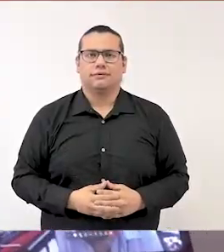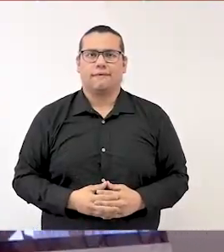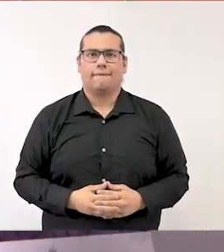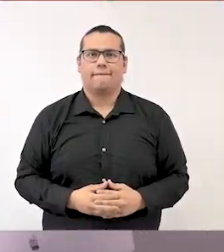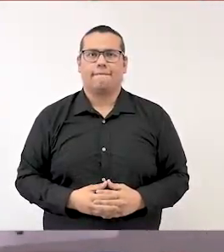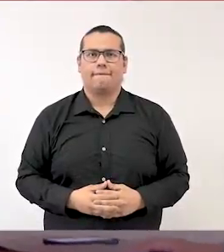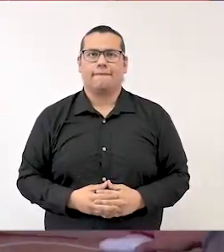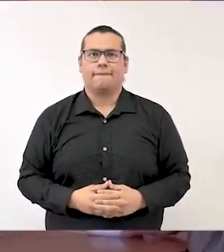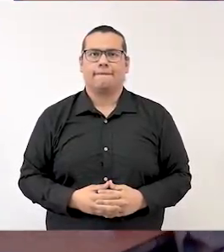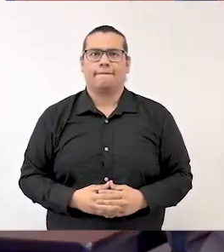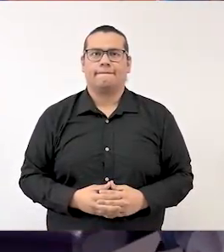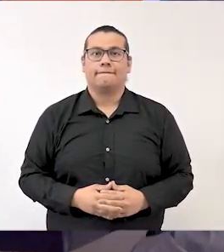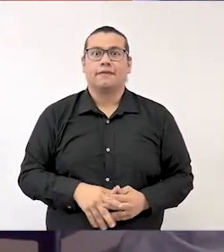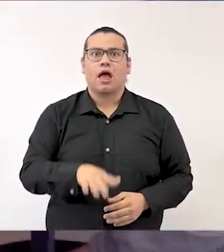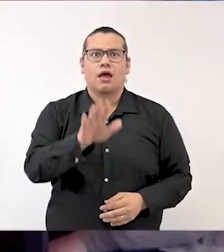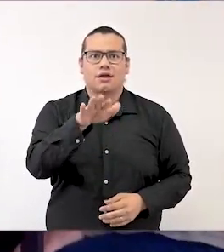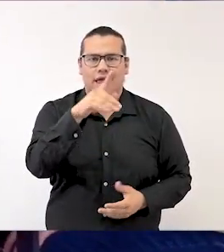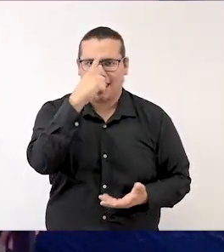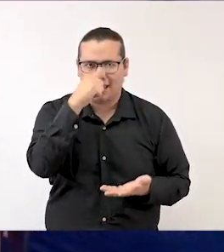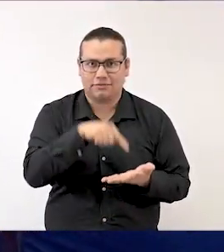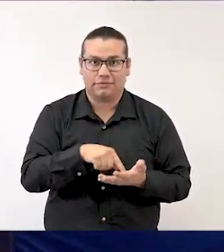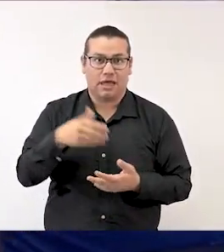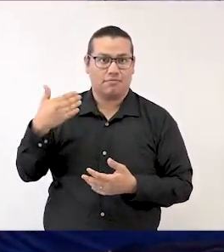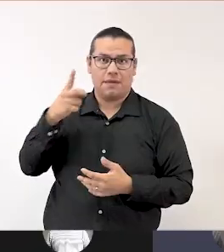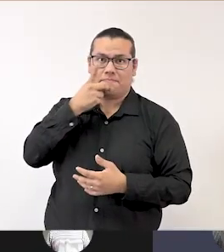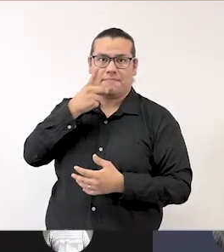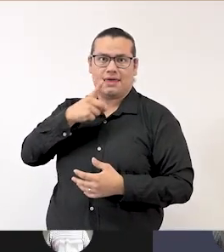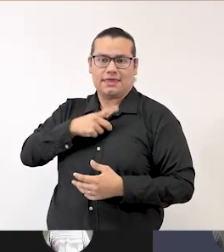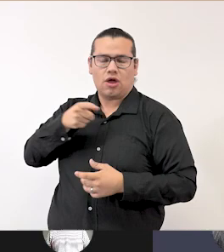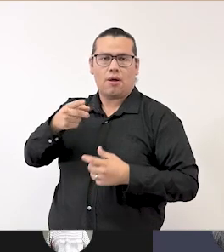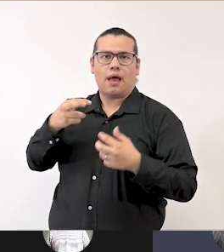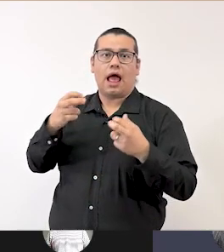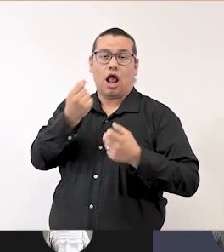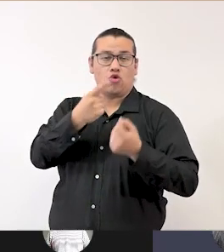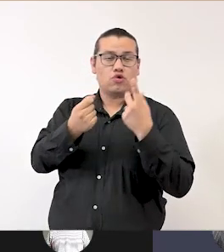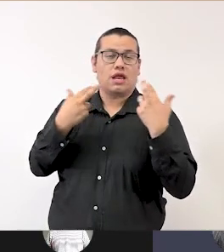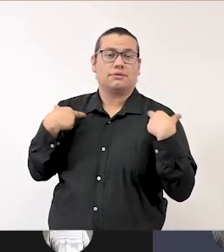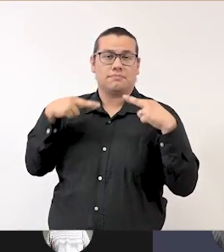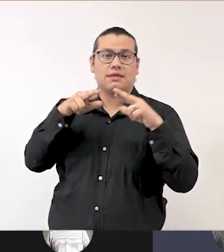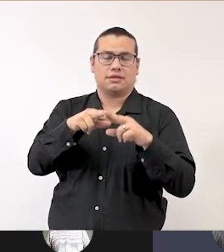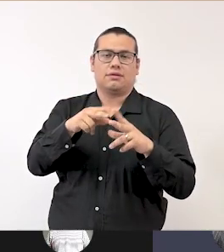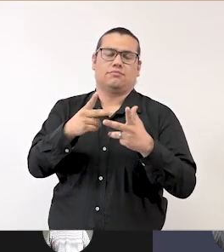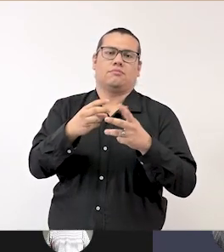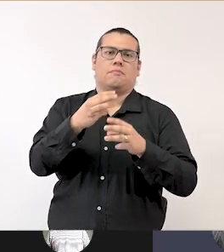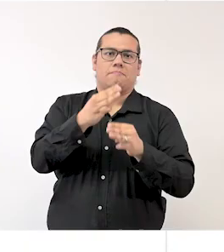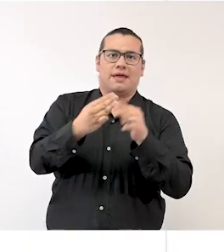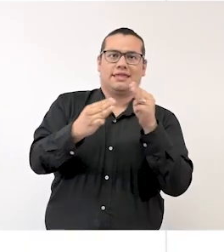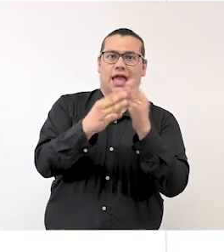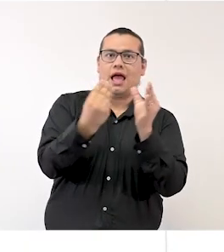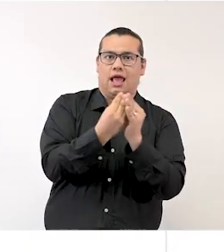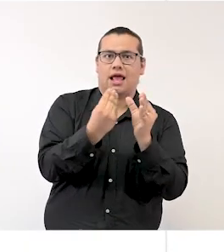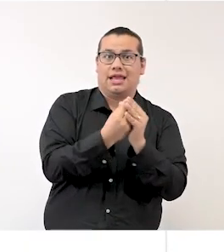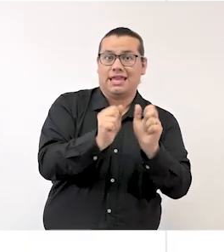¿Qué crees? Me dijeron que algunas de mis asignaturas serán híbridas y virtuales. ¡Qué gran oportunidad!